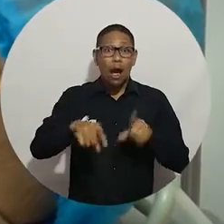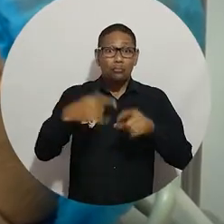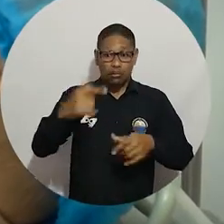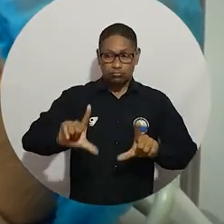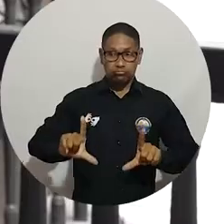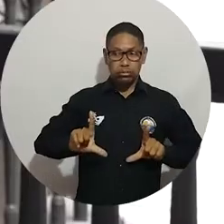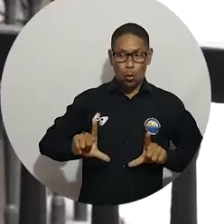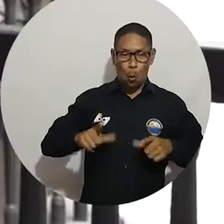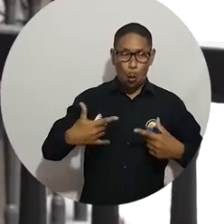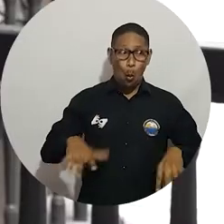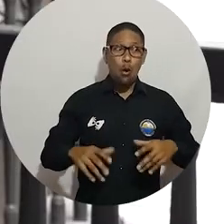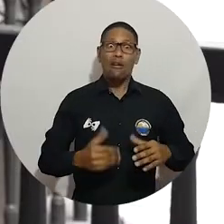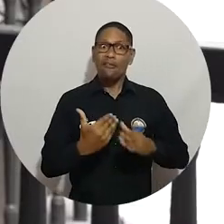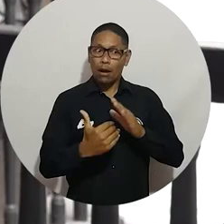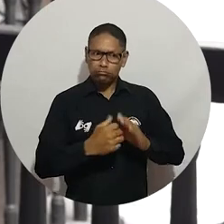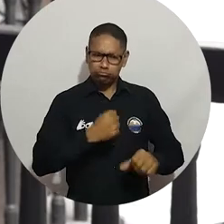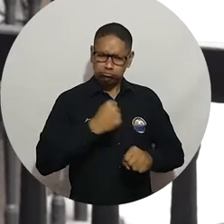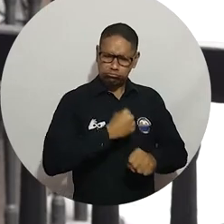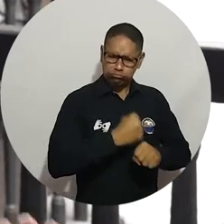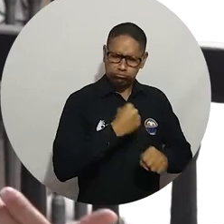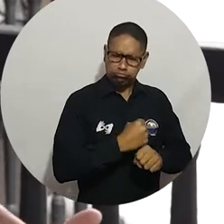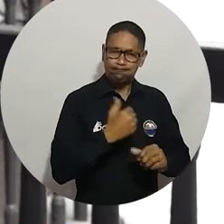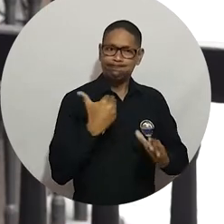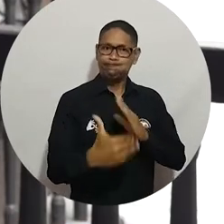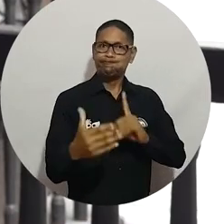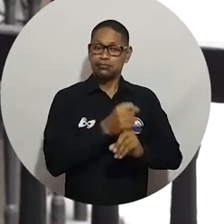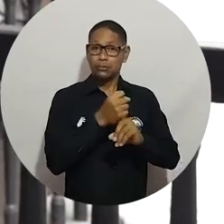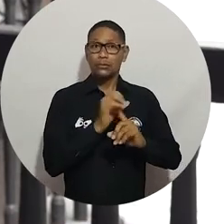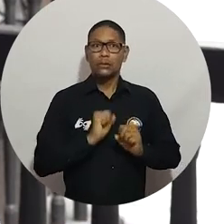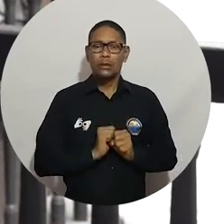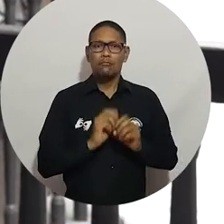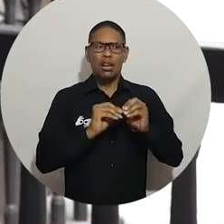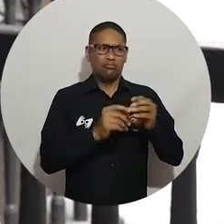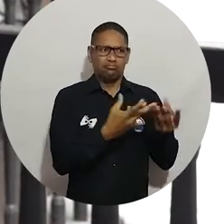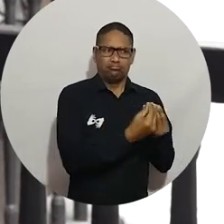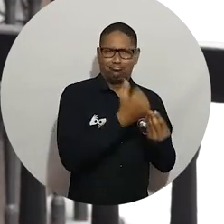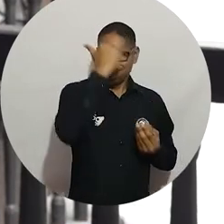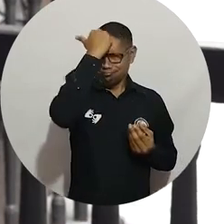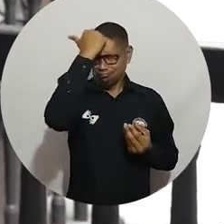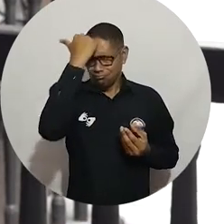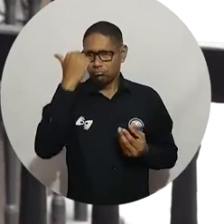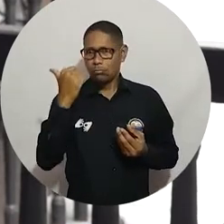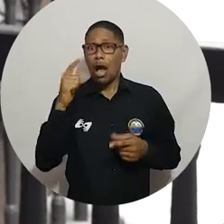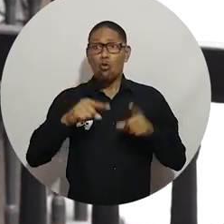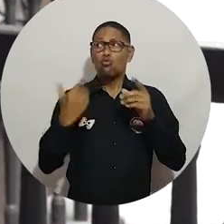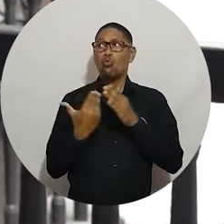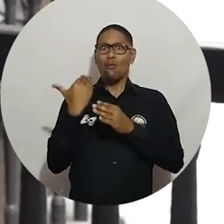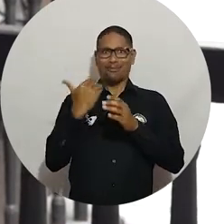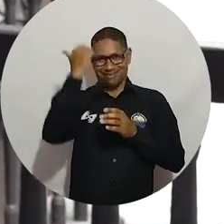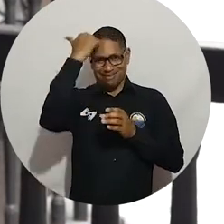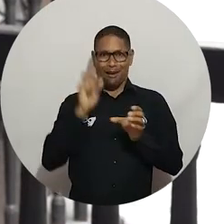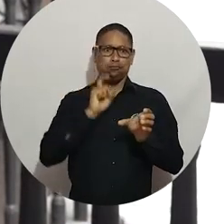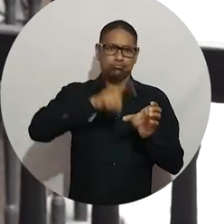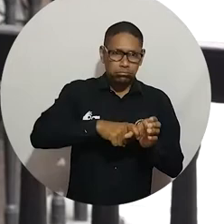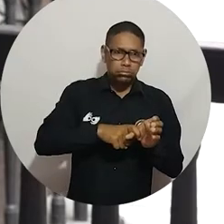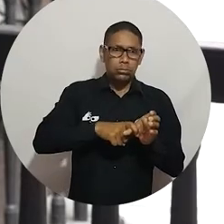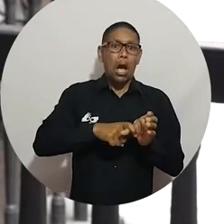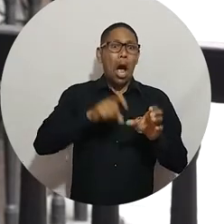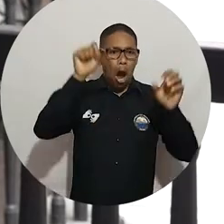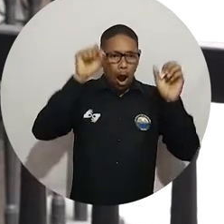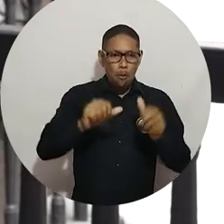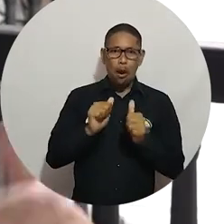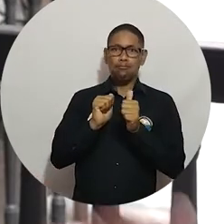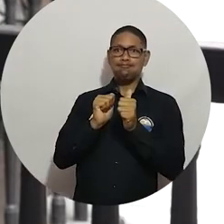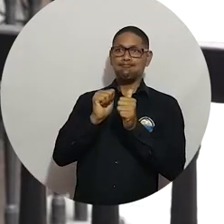profesión de enfermería. Lo logramos y está la satisfacción de haber podido obtener este mérito gracias a todo el